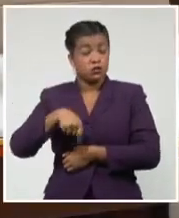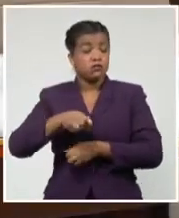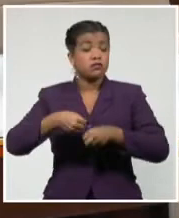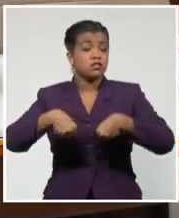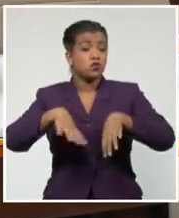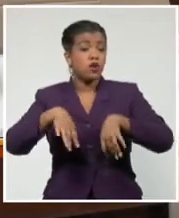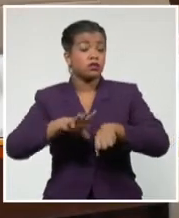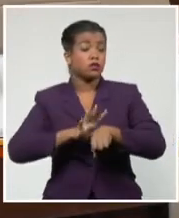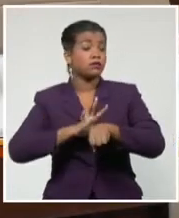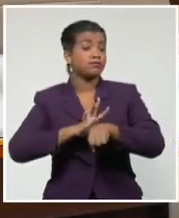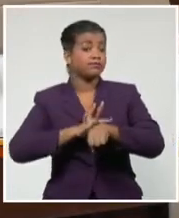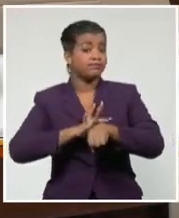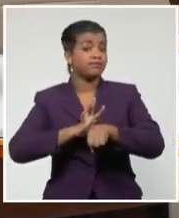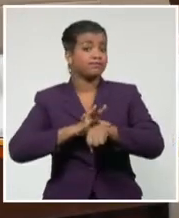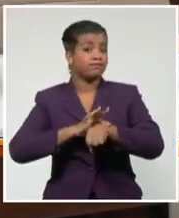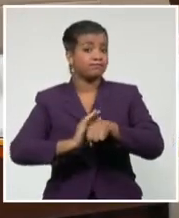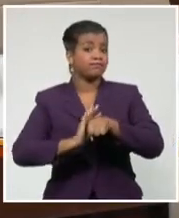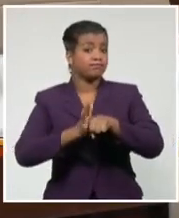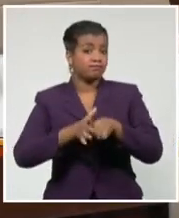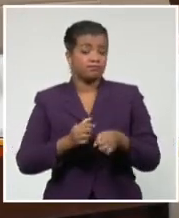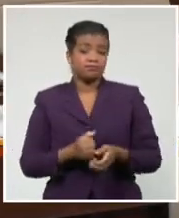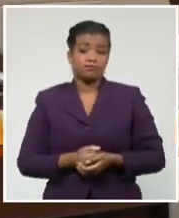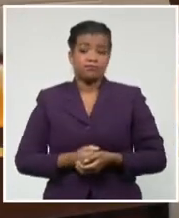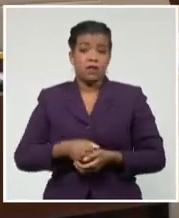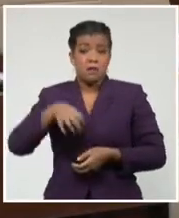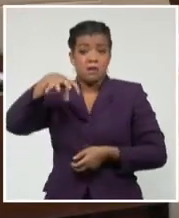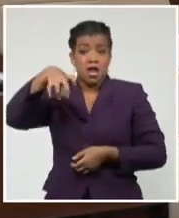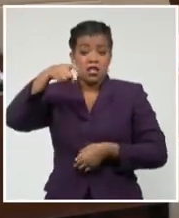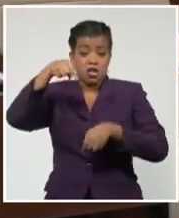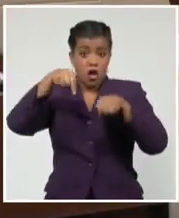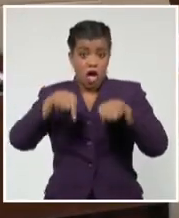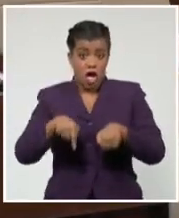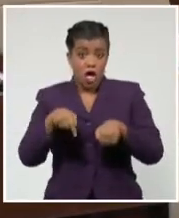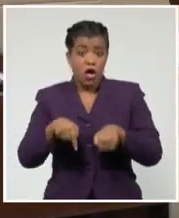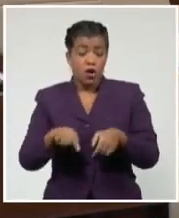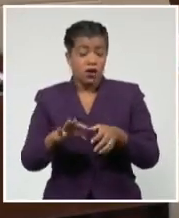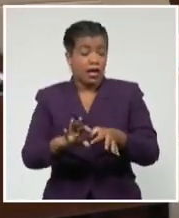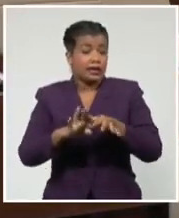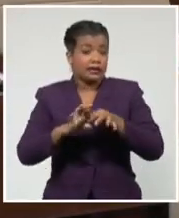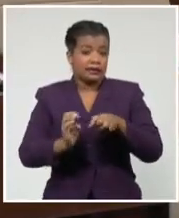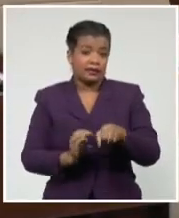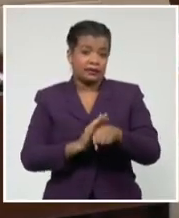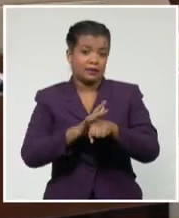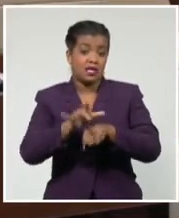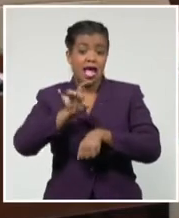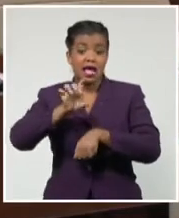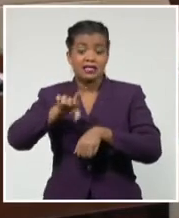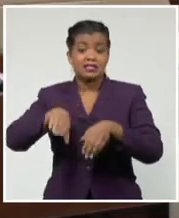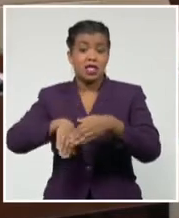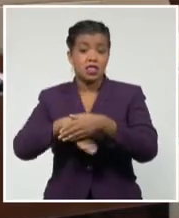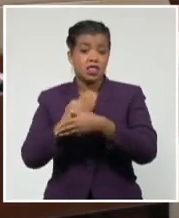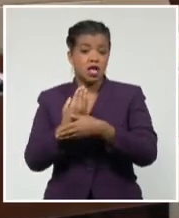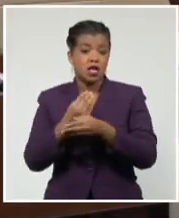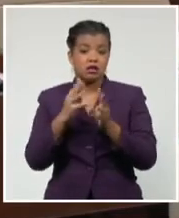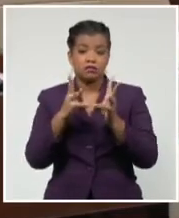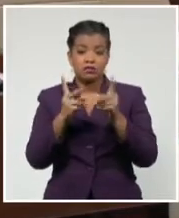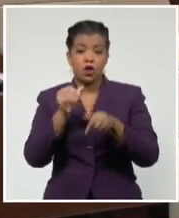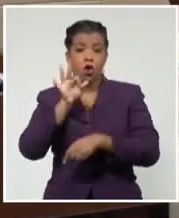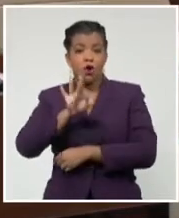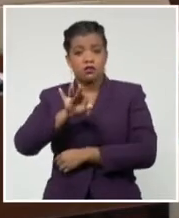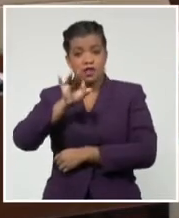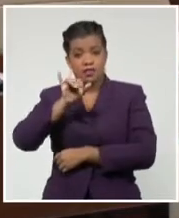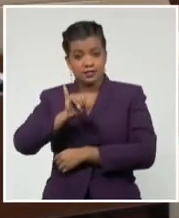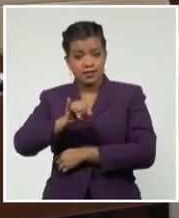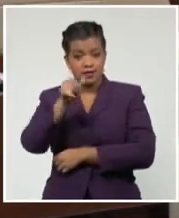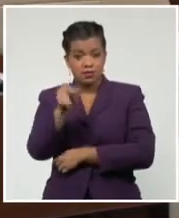bien enredada, bien compleja, porque en 15 días han tenido 86 casos confirmados